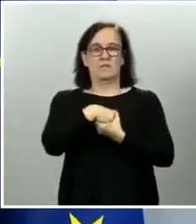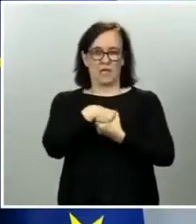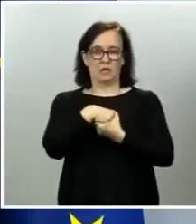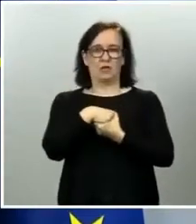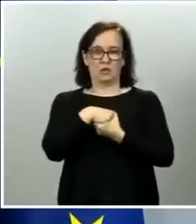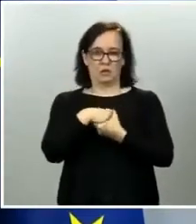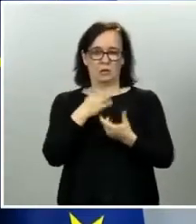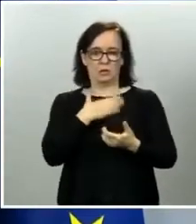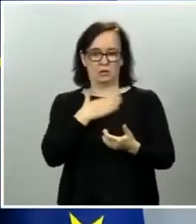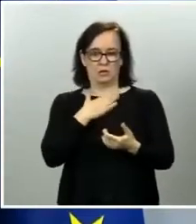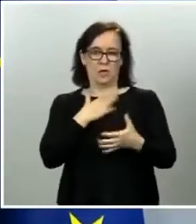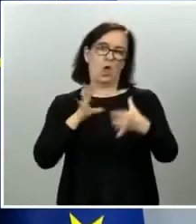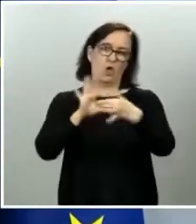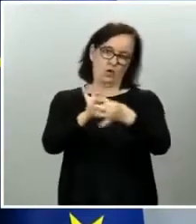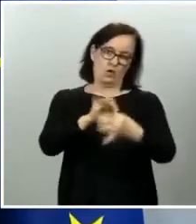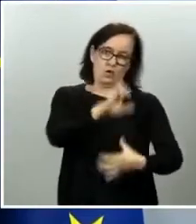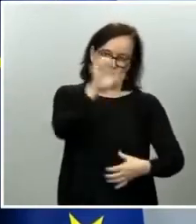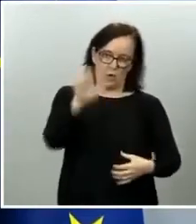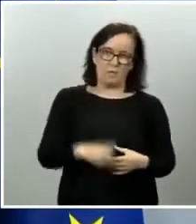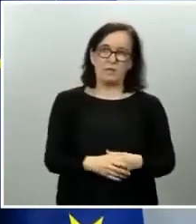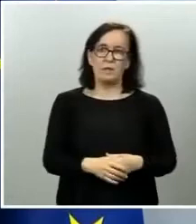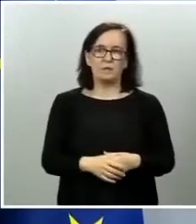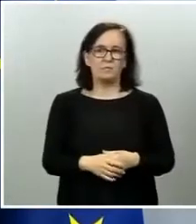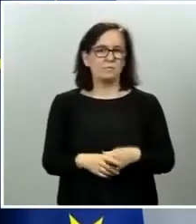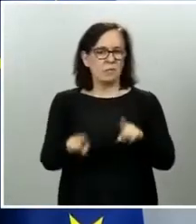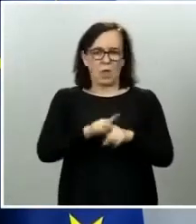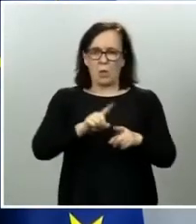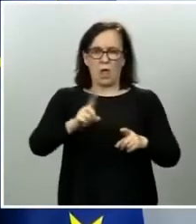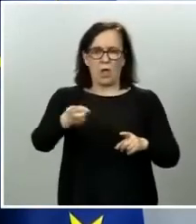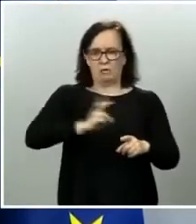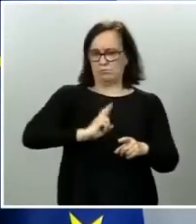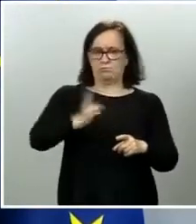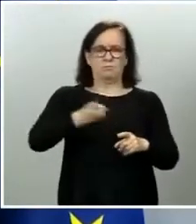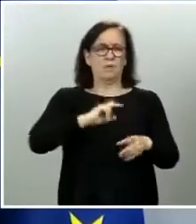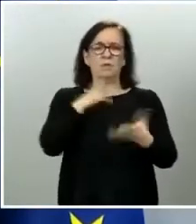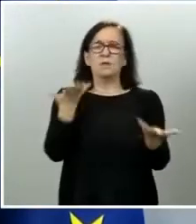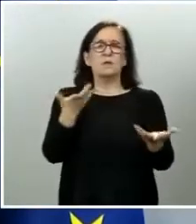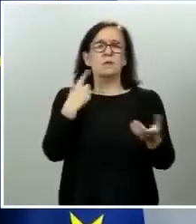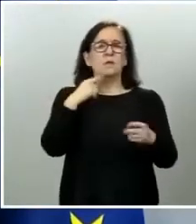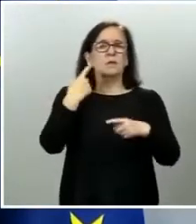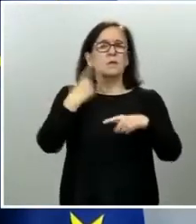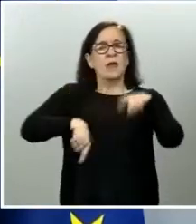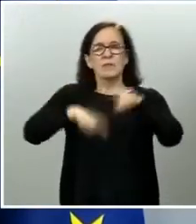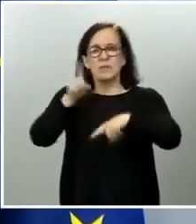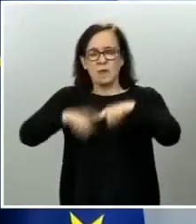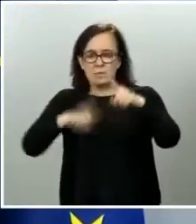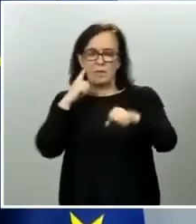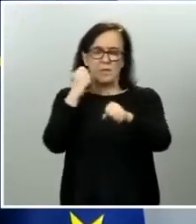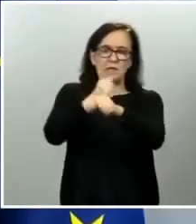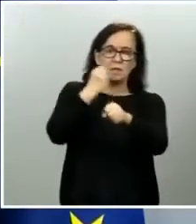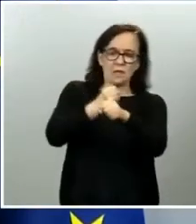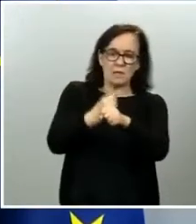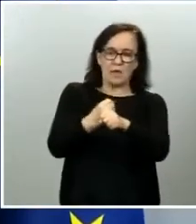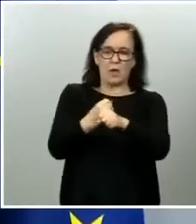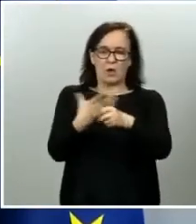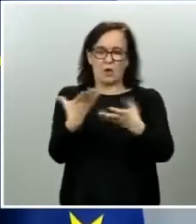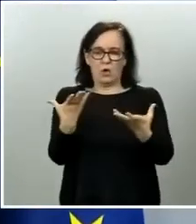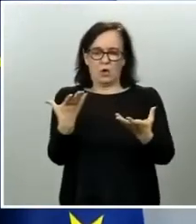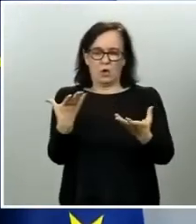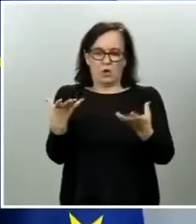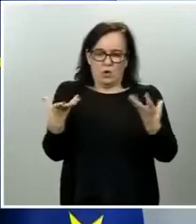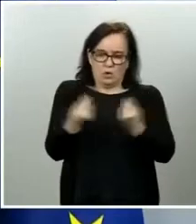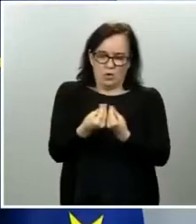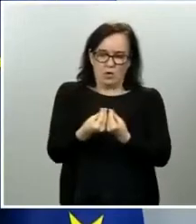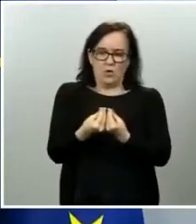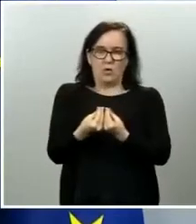propia Unión Europea. En un sentido y en otro va a ir determinante una labor de conjunto, una labor de consumo,